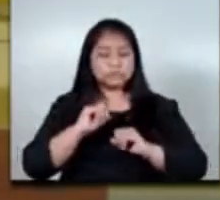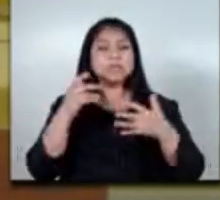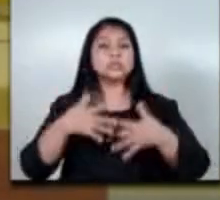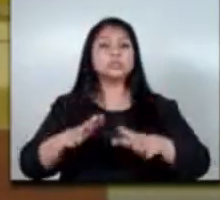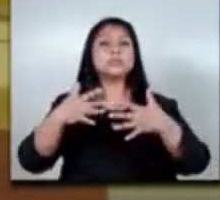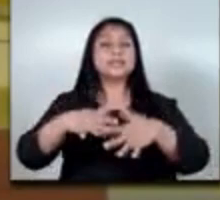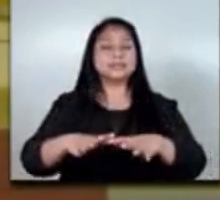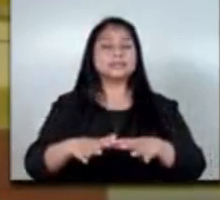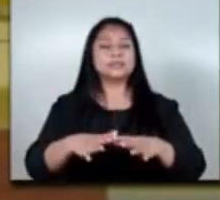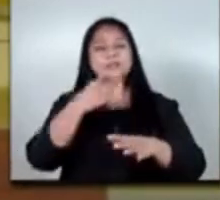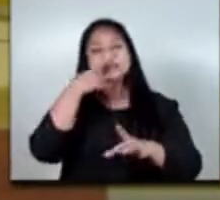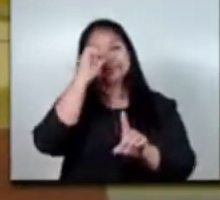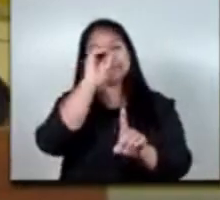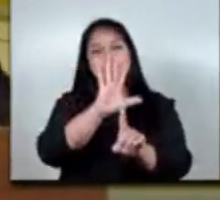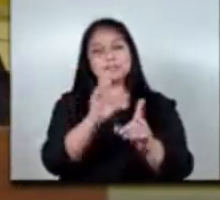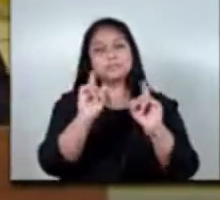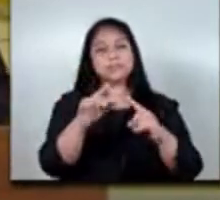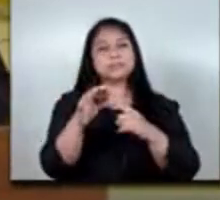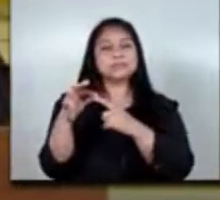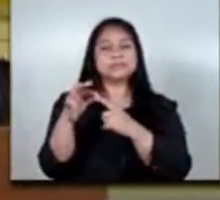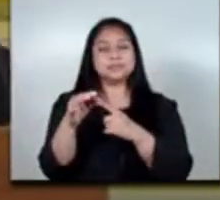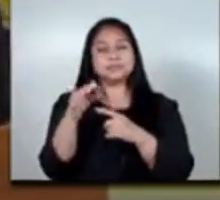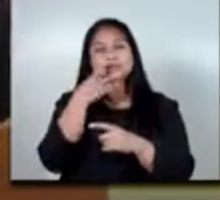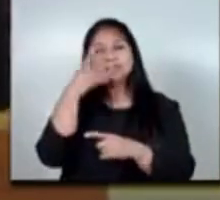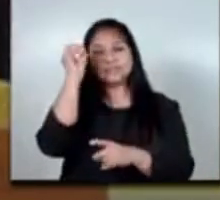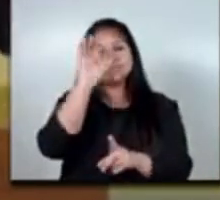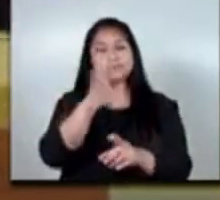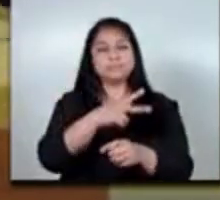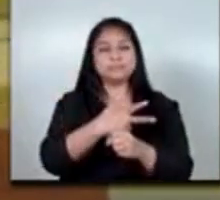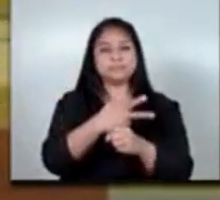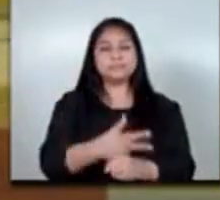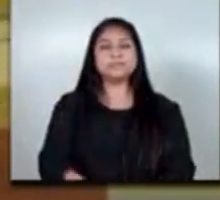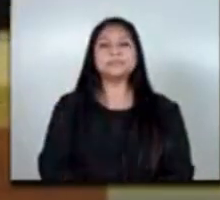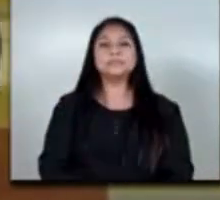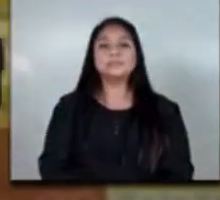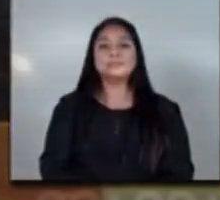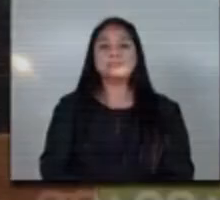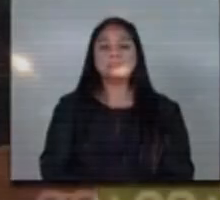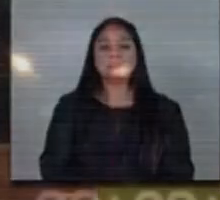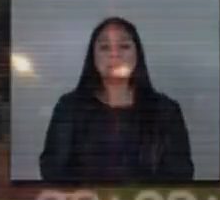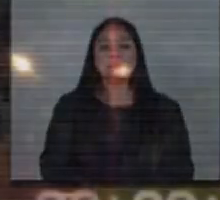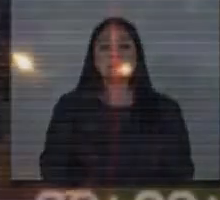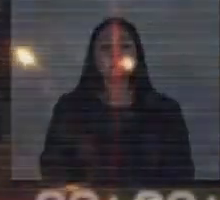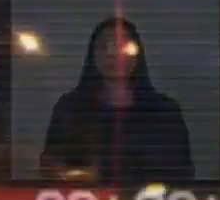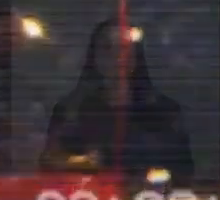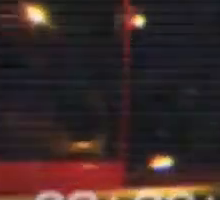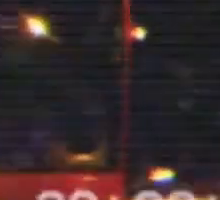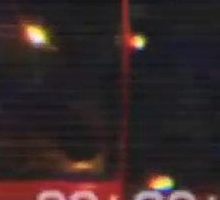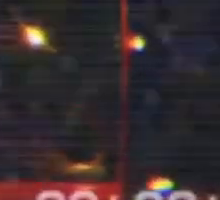del mundo que Dios les bendiga pero especialmente que Dios bendiga Guatemala hay muy buenas noticias por comer